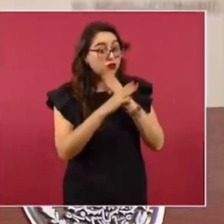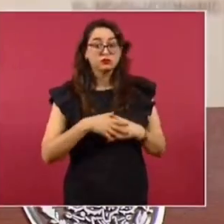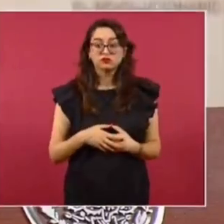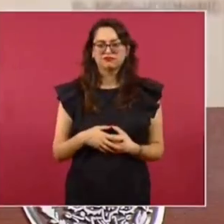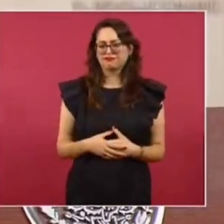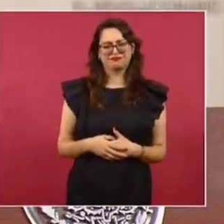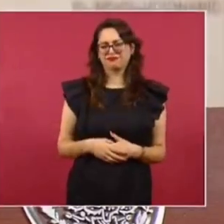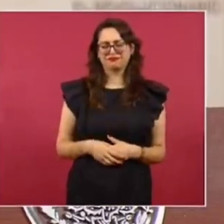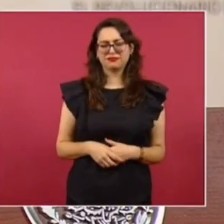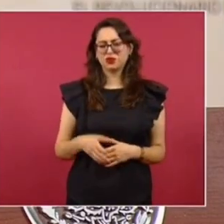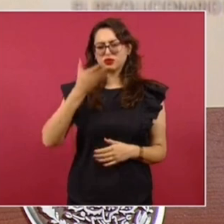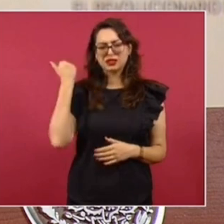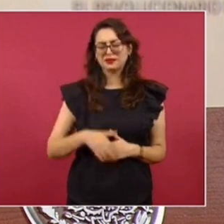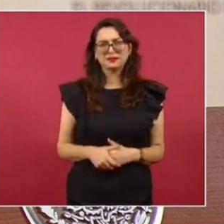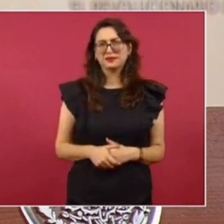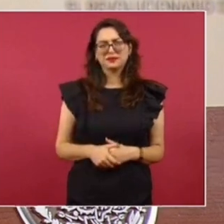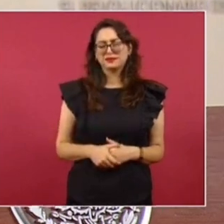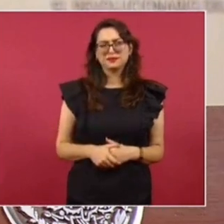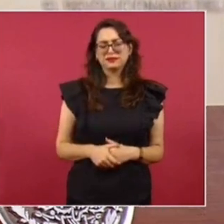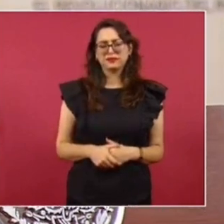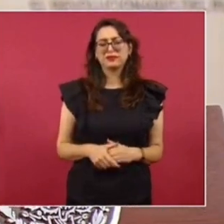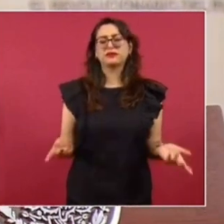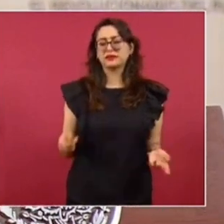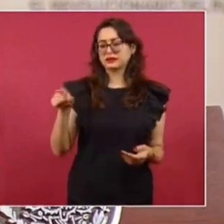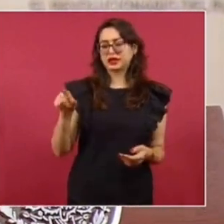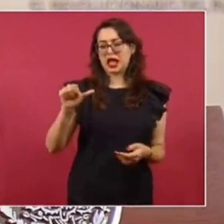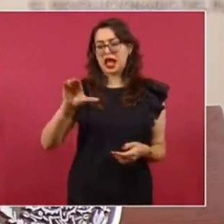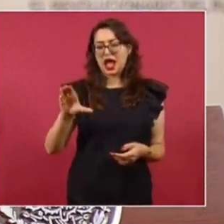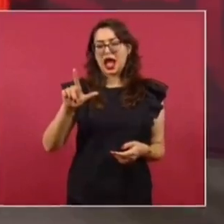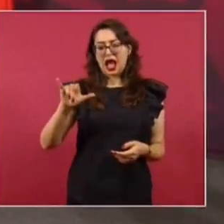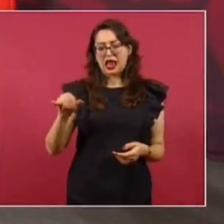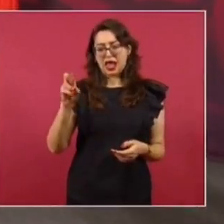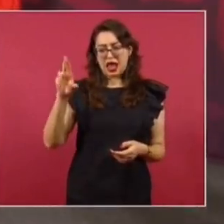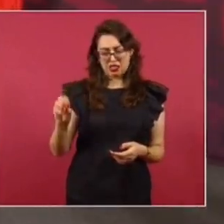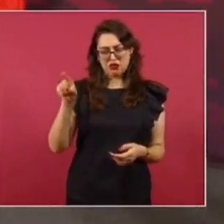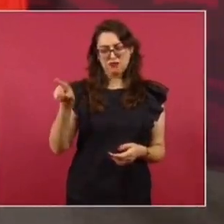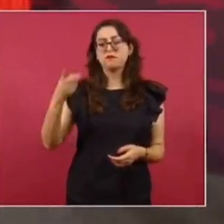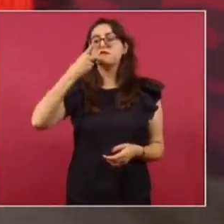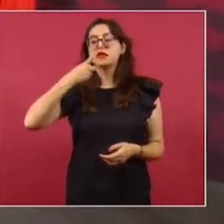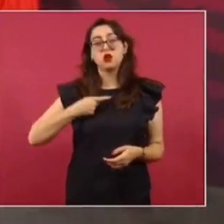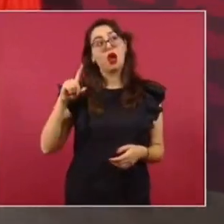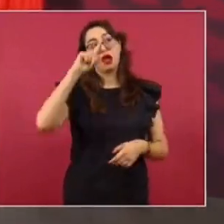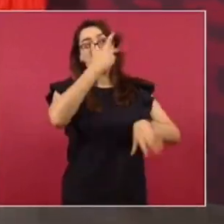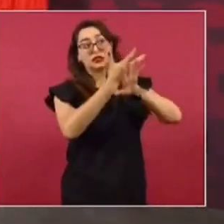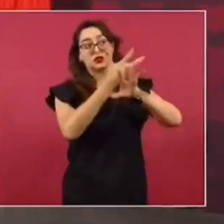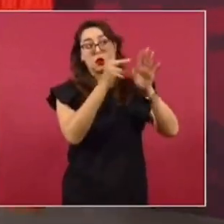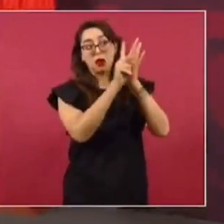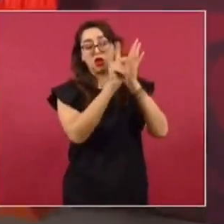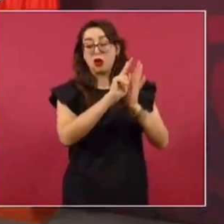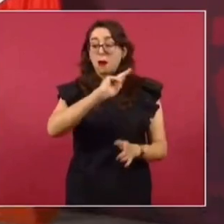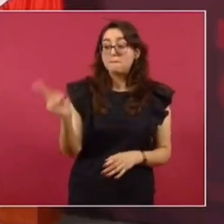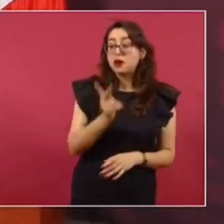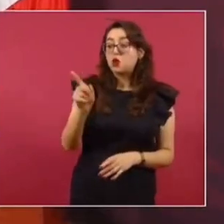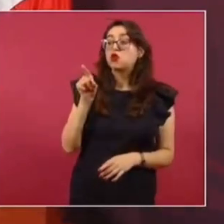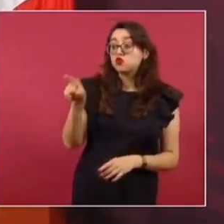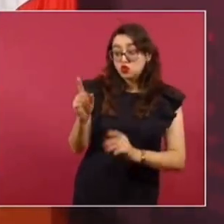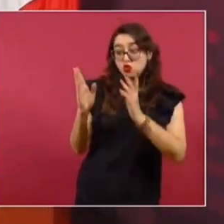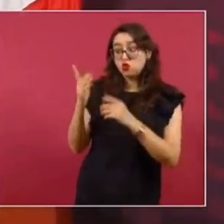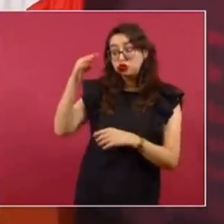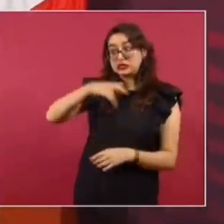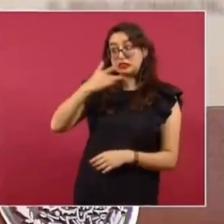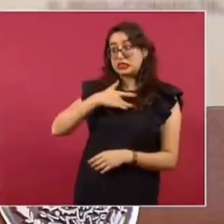No sé. O sea, ¿qué fue lo que le comentó entonces? Que le habían preguntado del New York Times si era espiado y